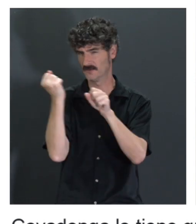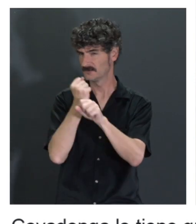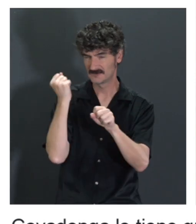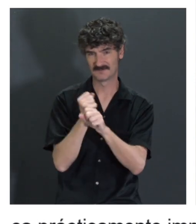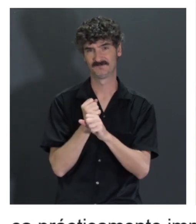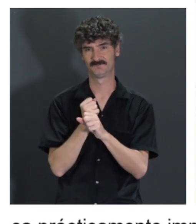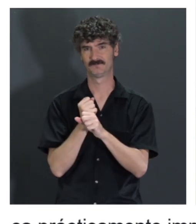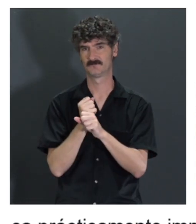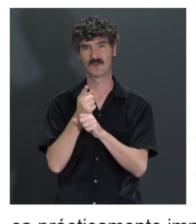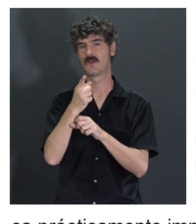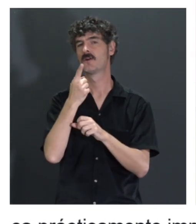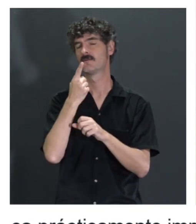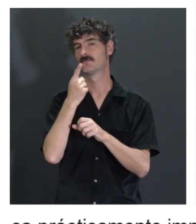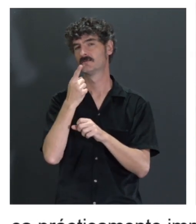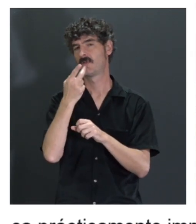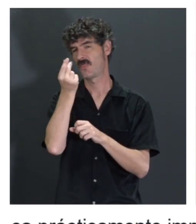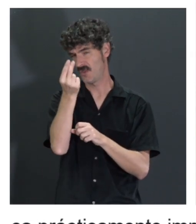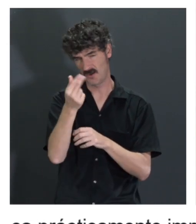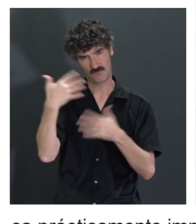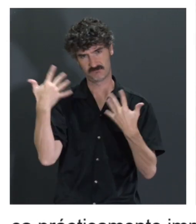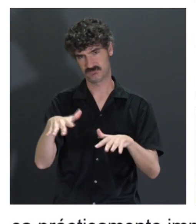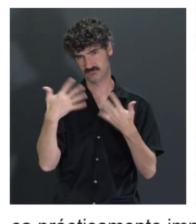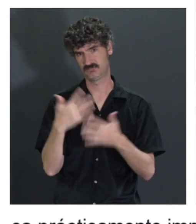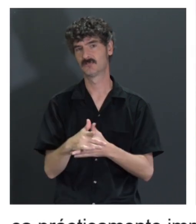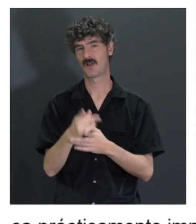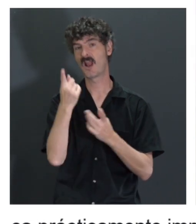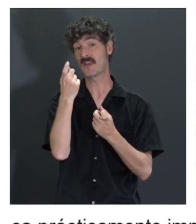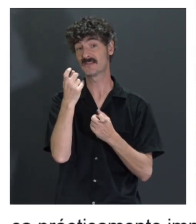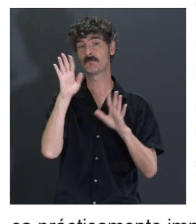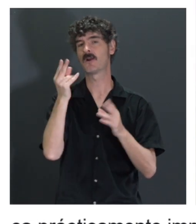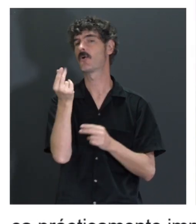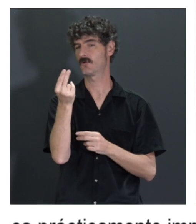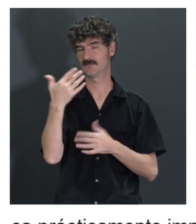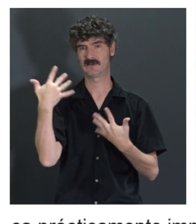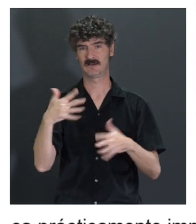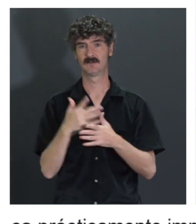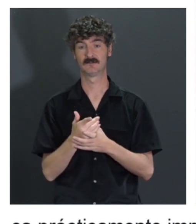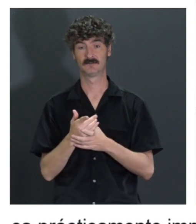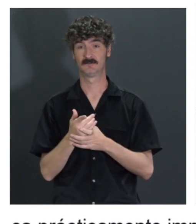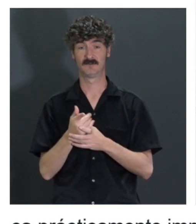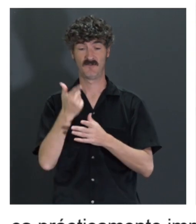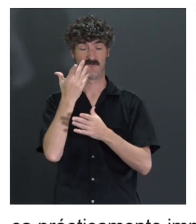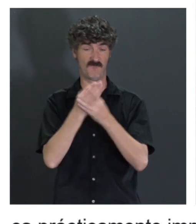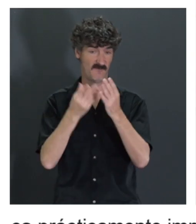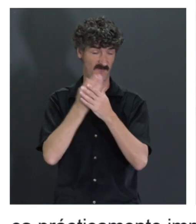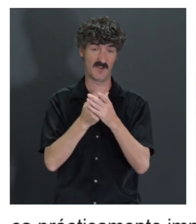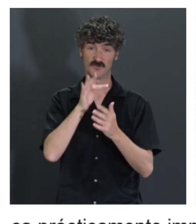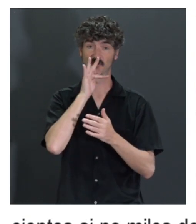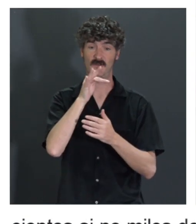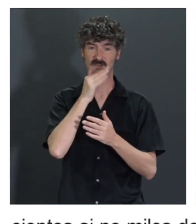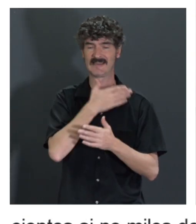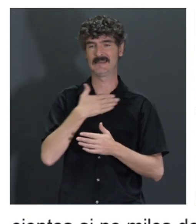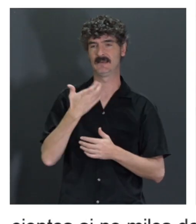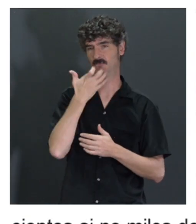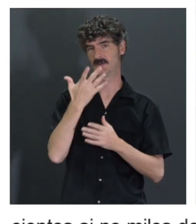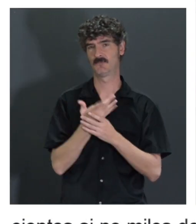Y eso es muy costoso. Es muy necesario, pero es muy costoso. Y al final, se cuelan un montón de cosas que a lo mejor alguien quiere